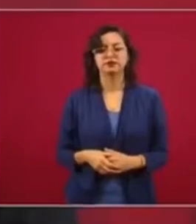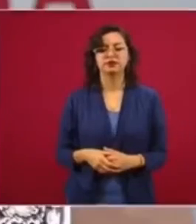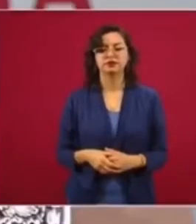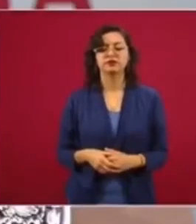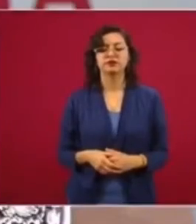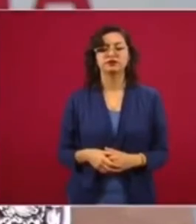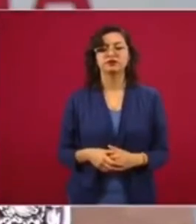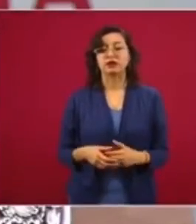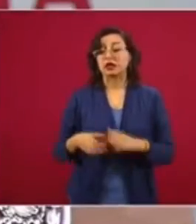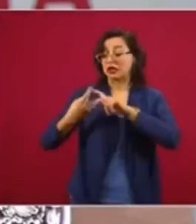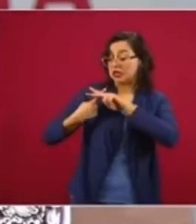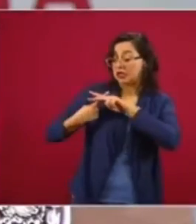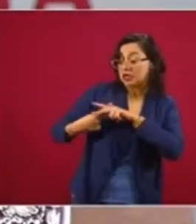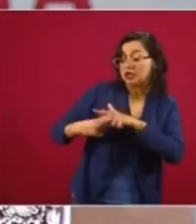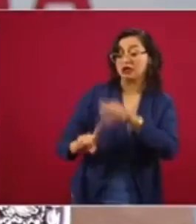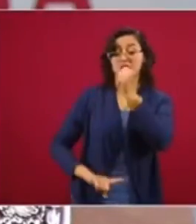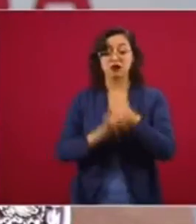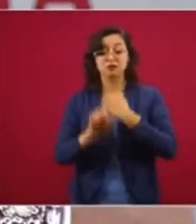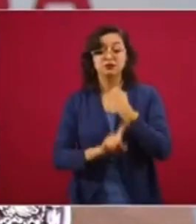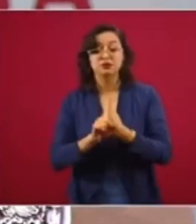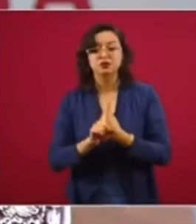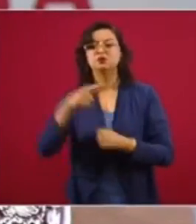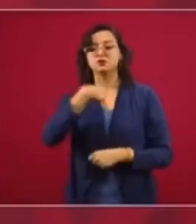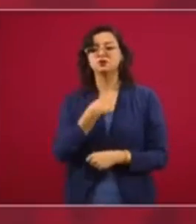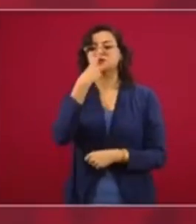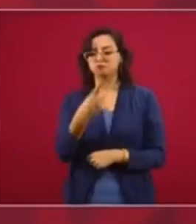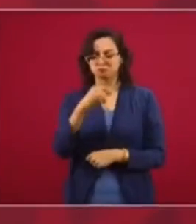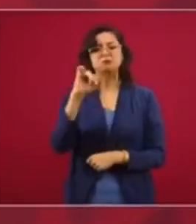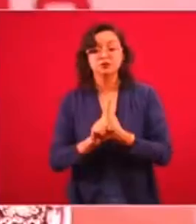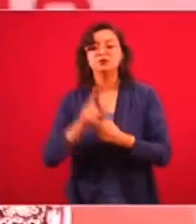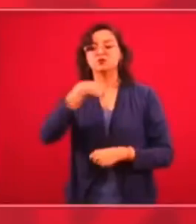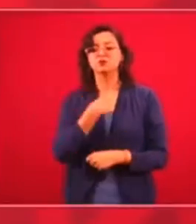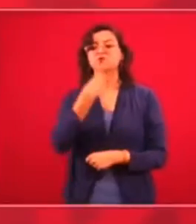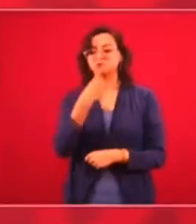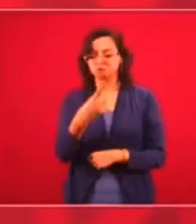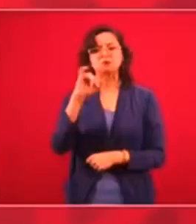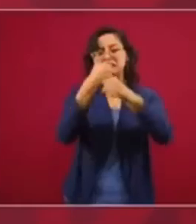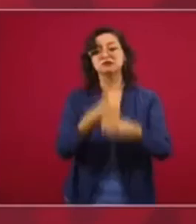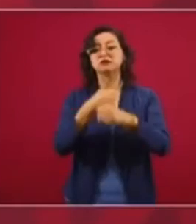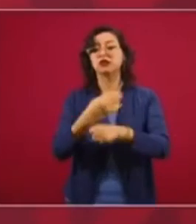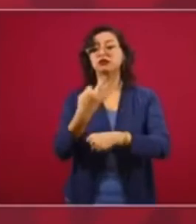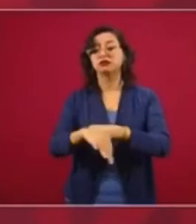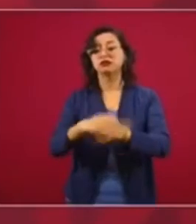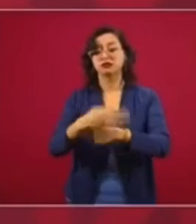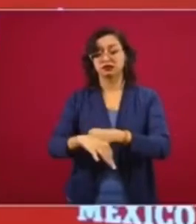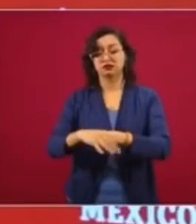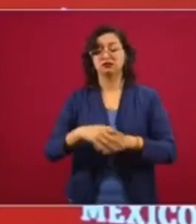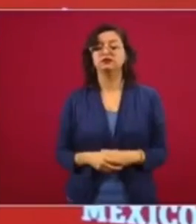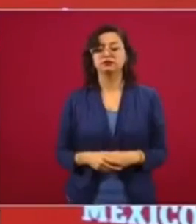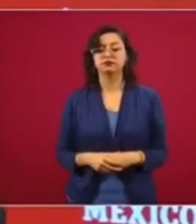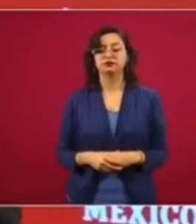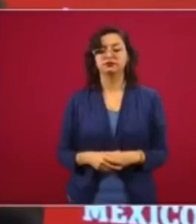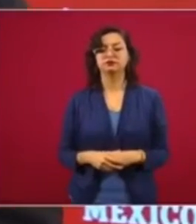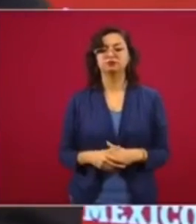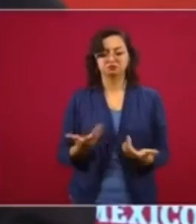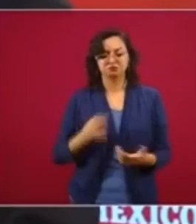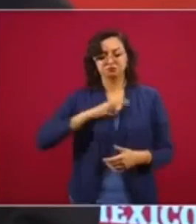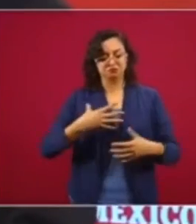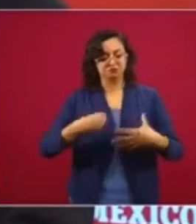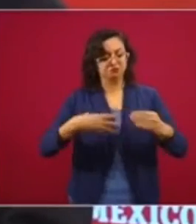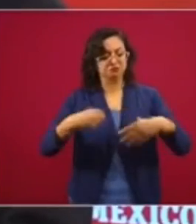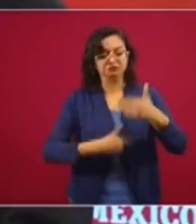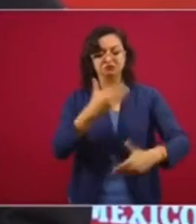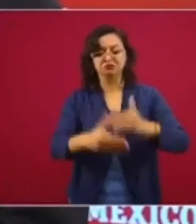mencioné desde el principio, dije que era una crisis transitoria, crisis transitoria. Vamos a salir de la pandemia